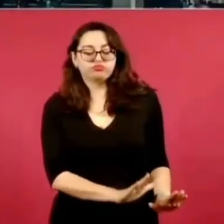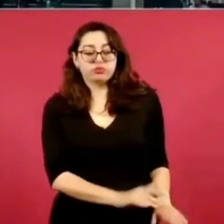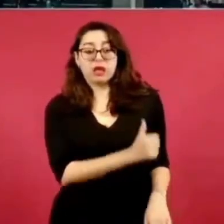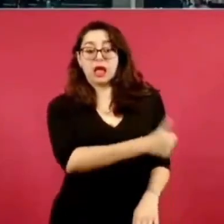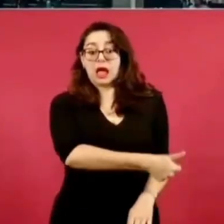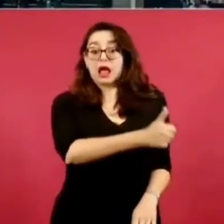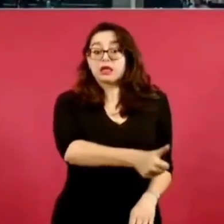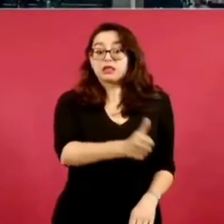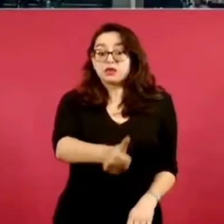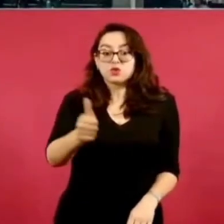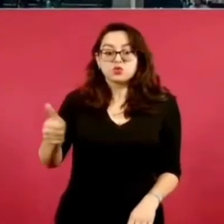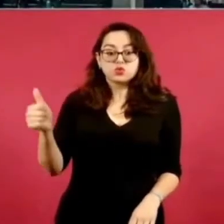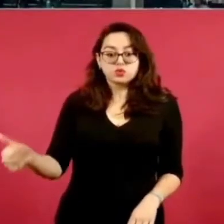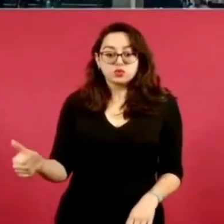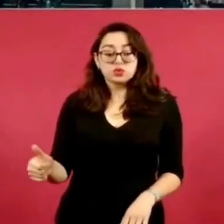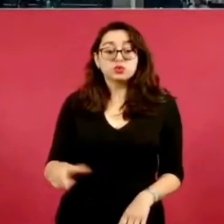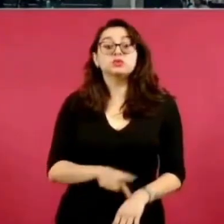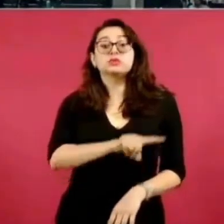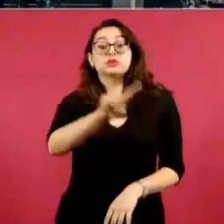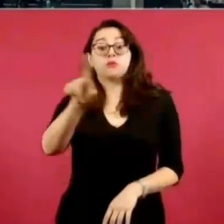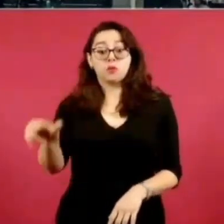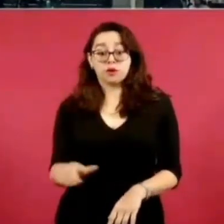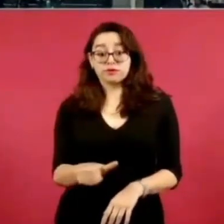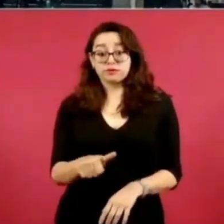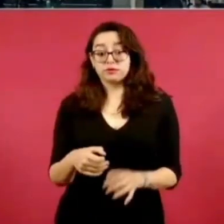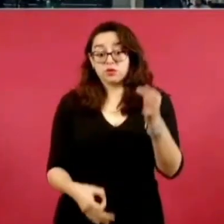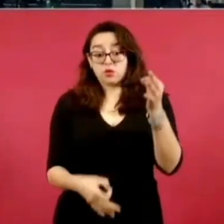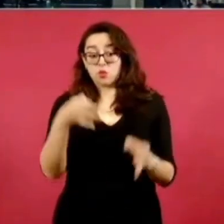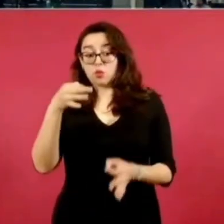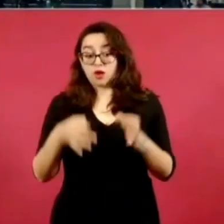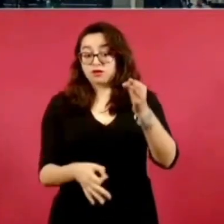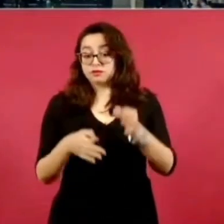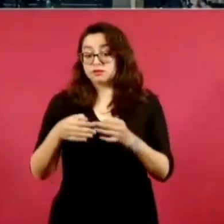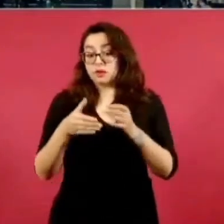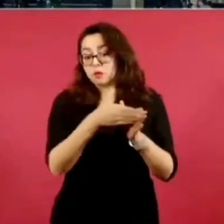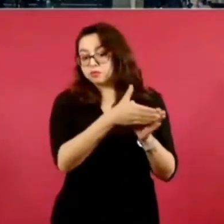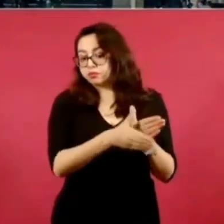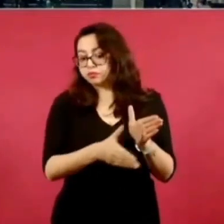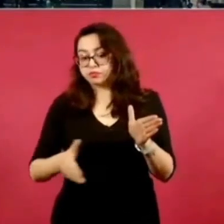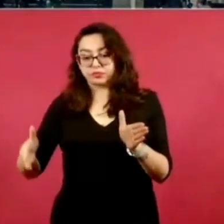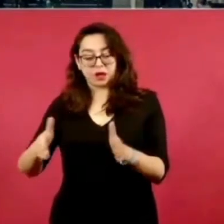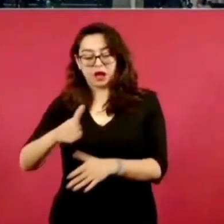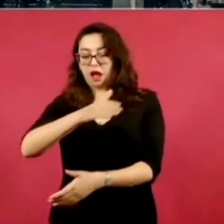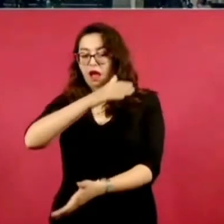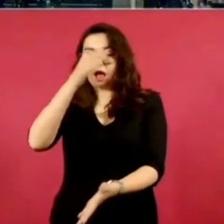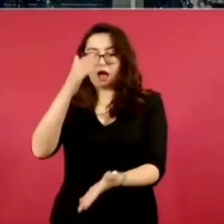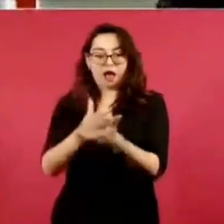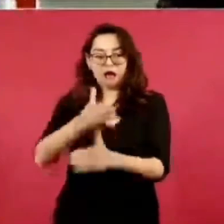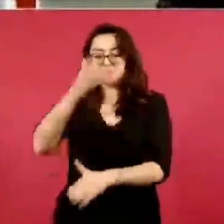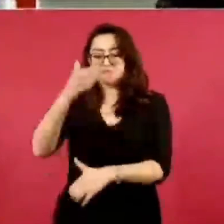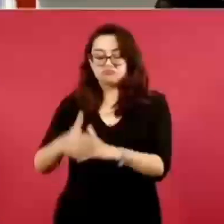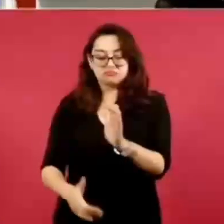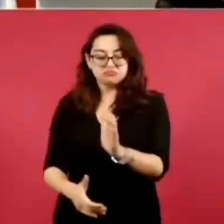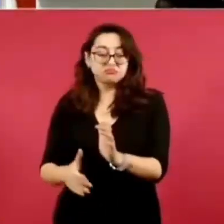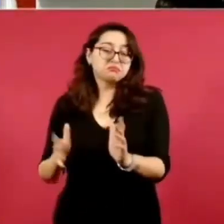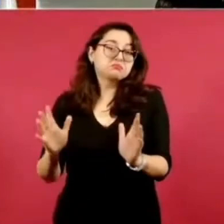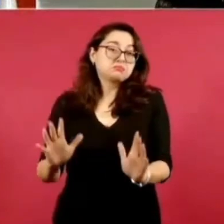Y cuando terminan, si tardan 10 años,